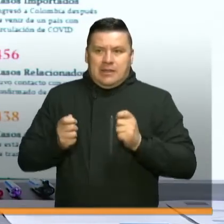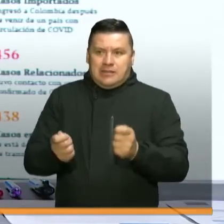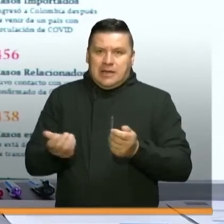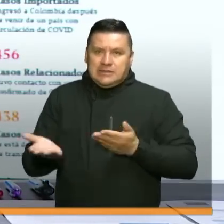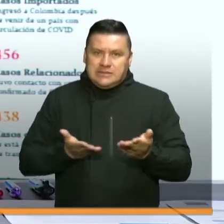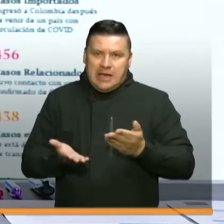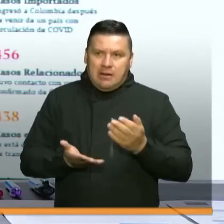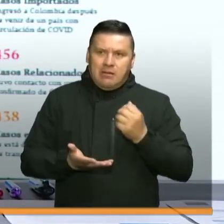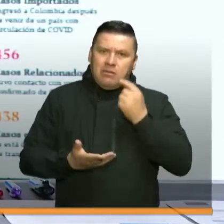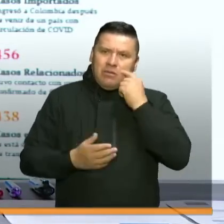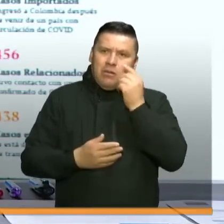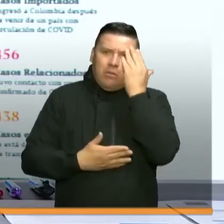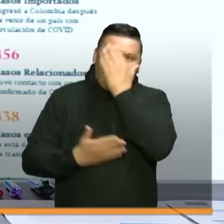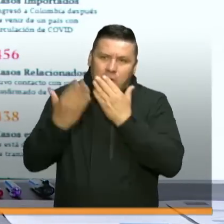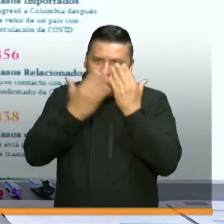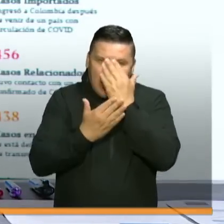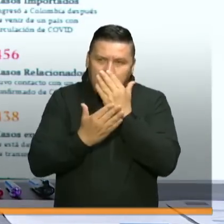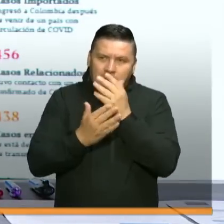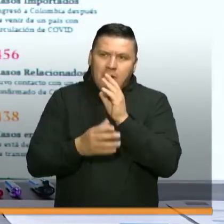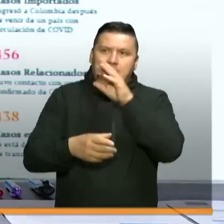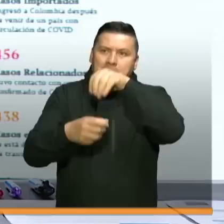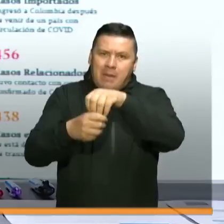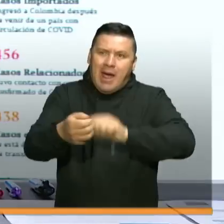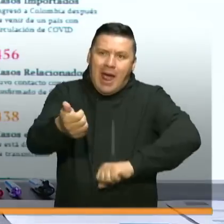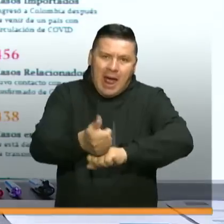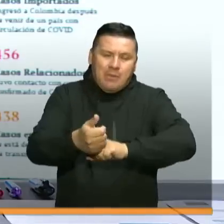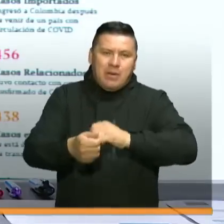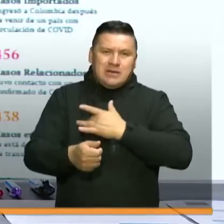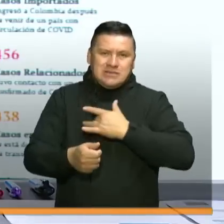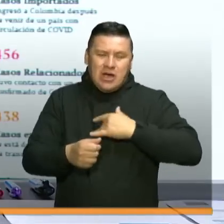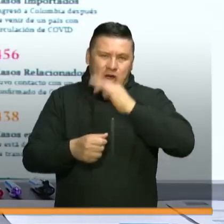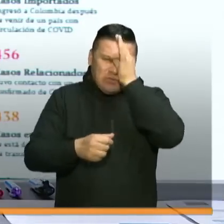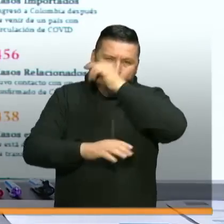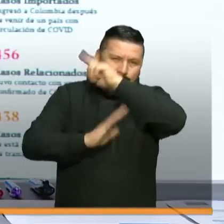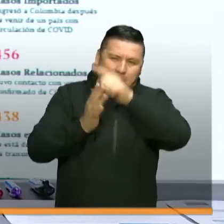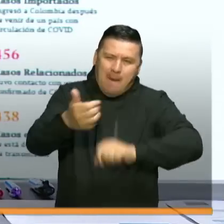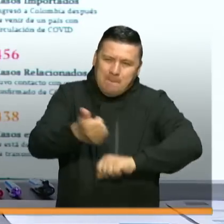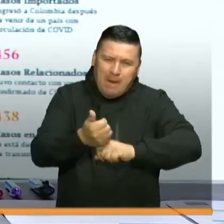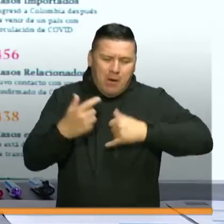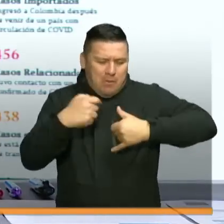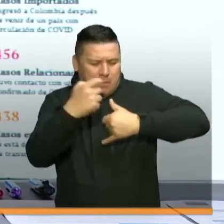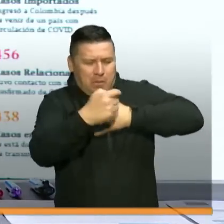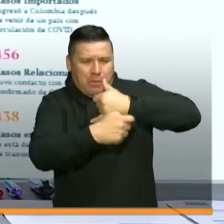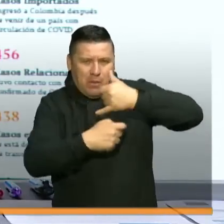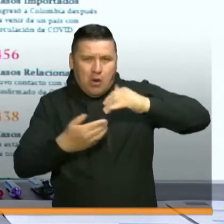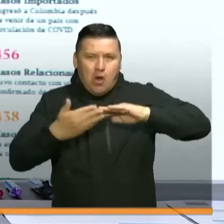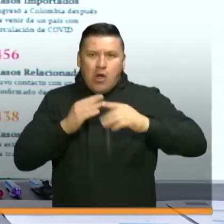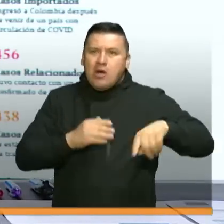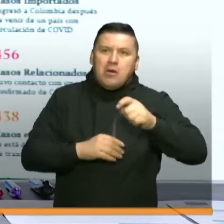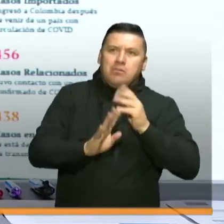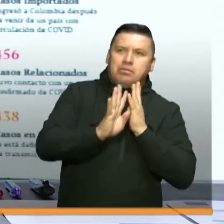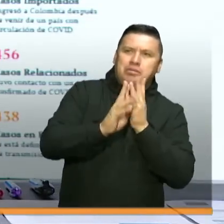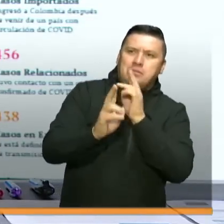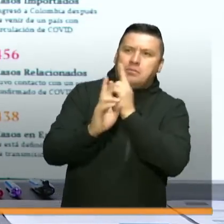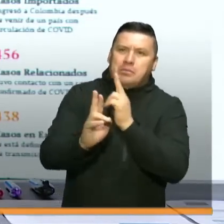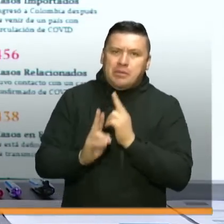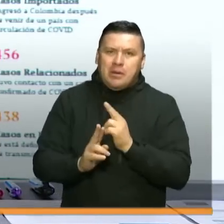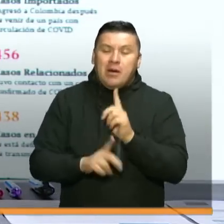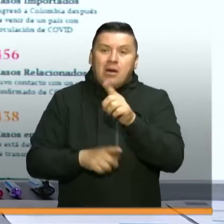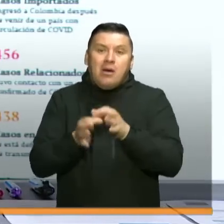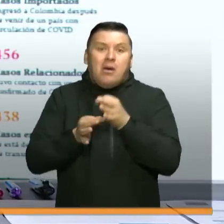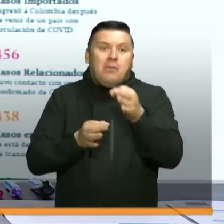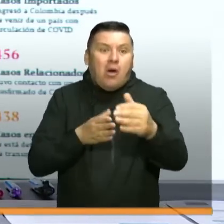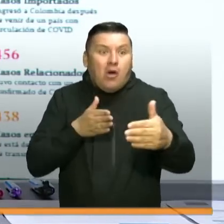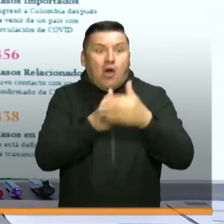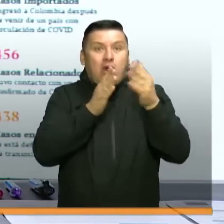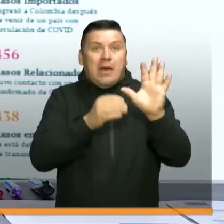aumentar la capacidad de pruebas y seguir teniendo también las medidas de protección a los sectores de la población que pueden ser más vulnerables a